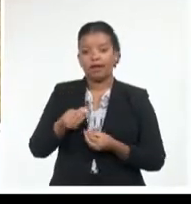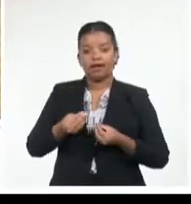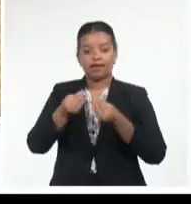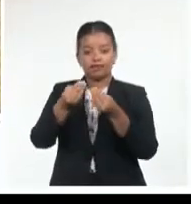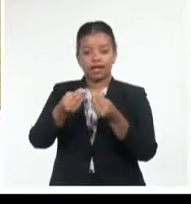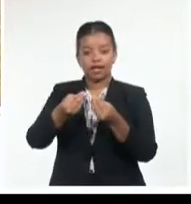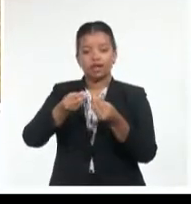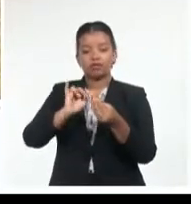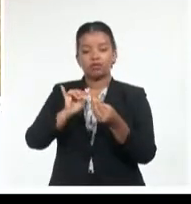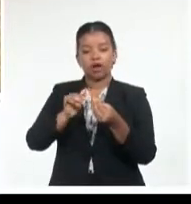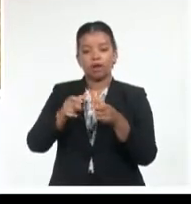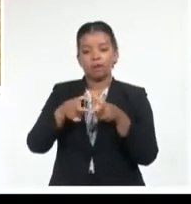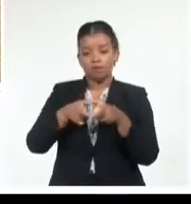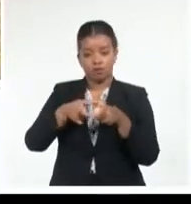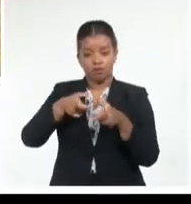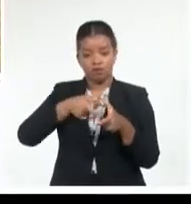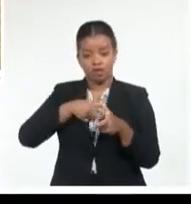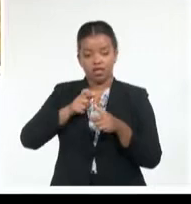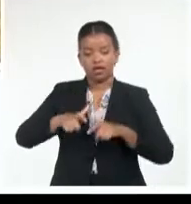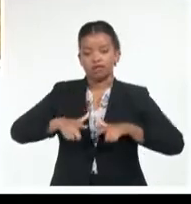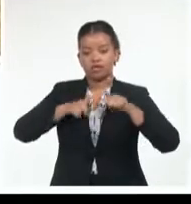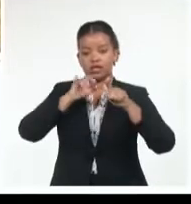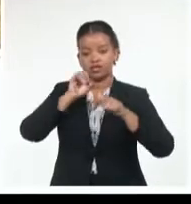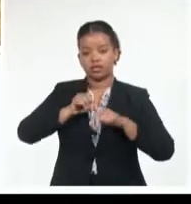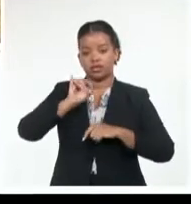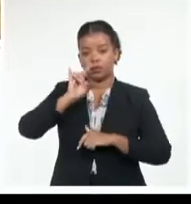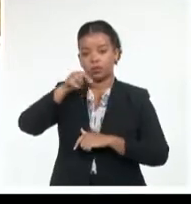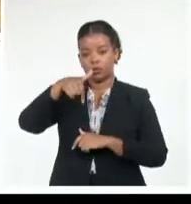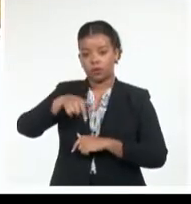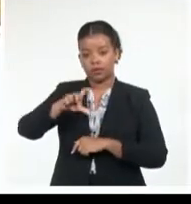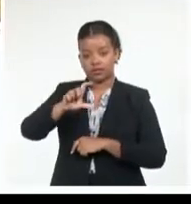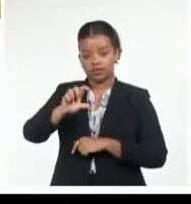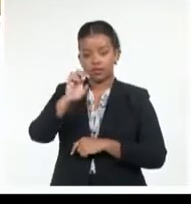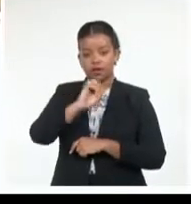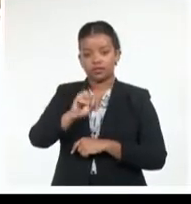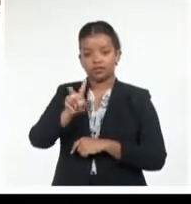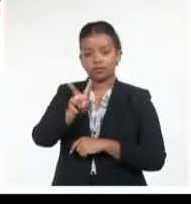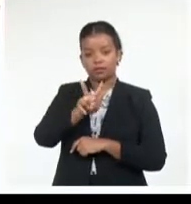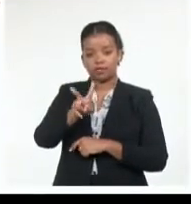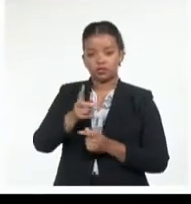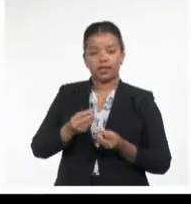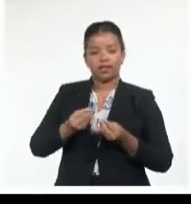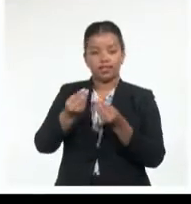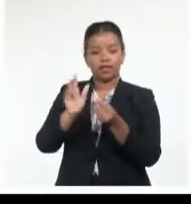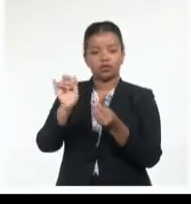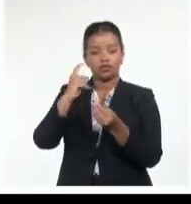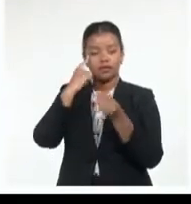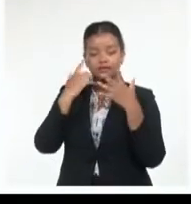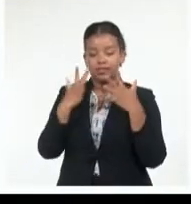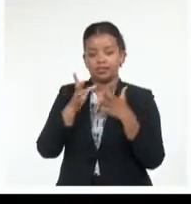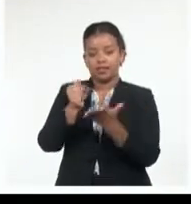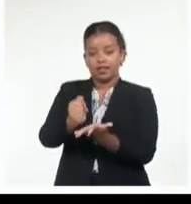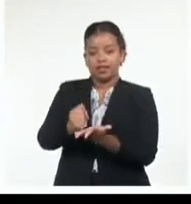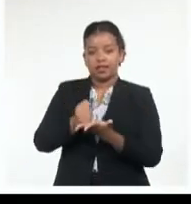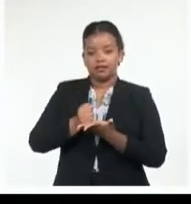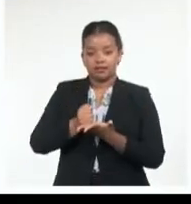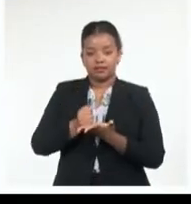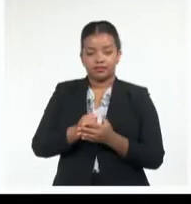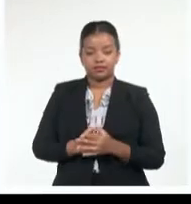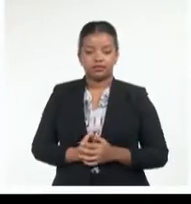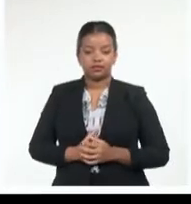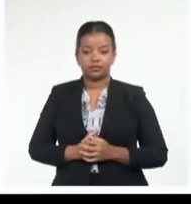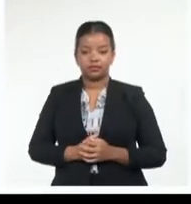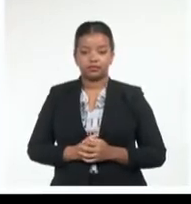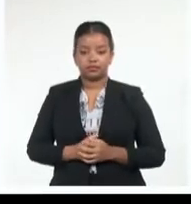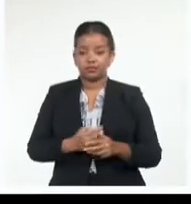moneda conmemorativa aniversario 60 de la fundación de la UJC a la organización venezolana, como reconocimiento al aporte en la consolidación de los